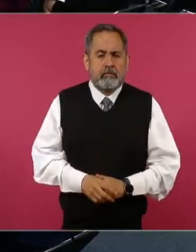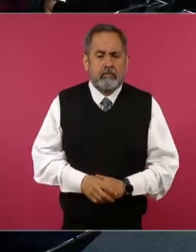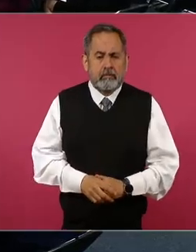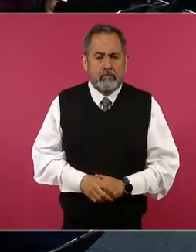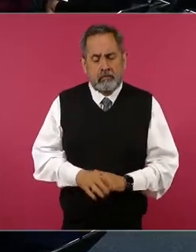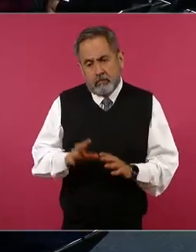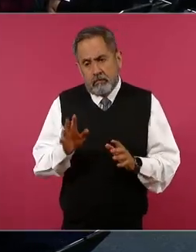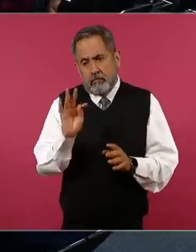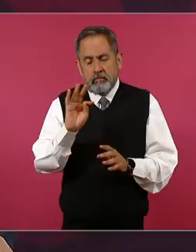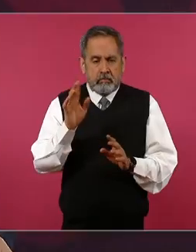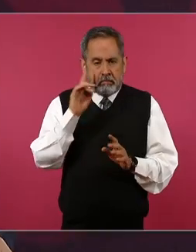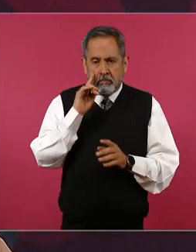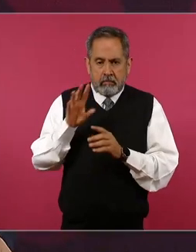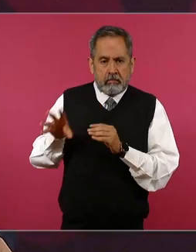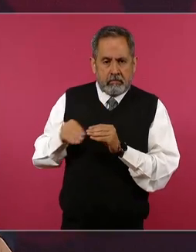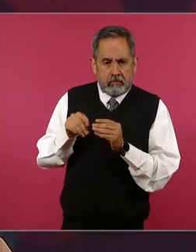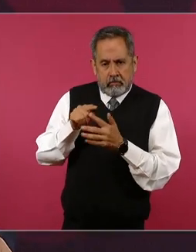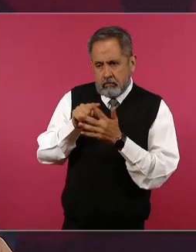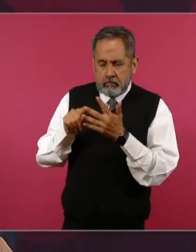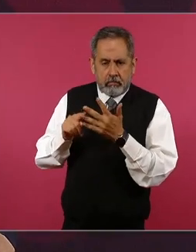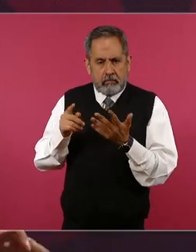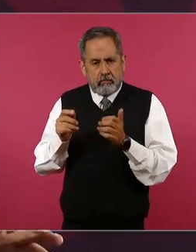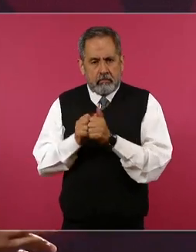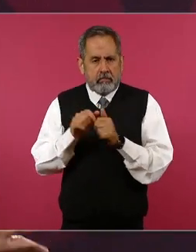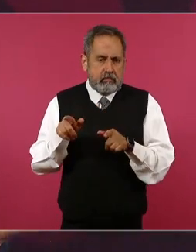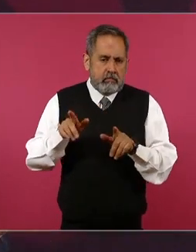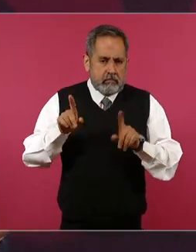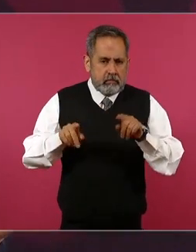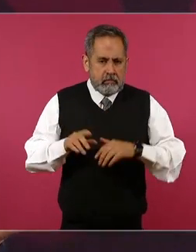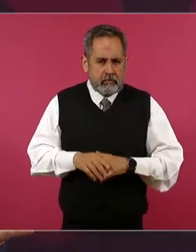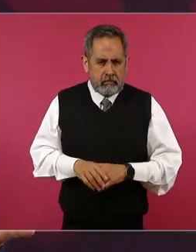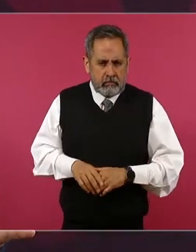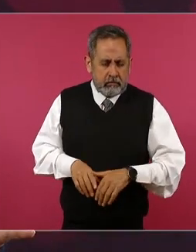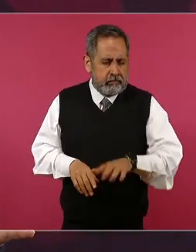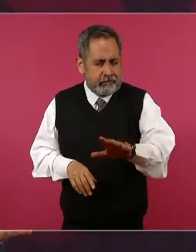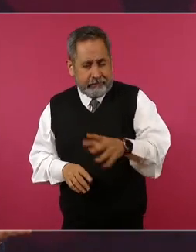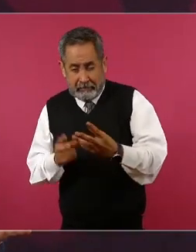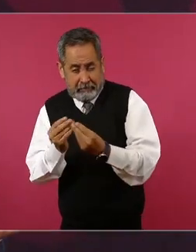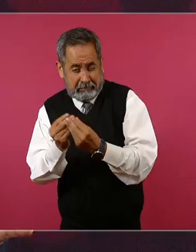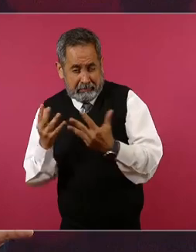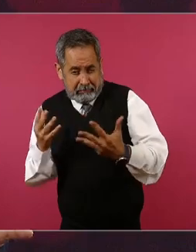salvo que obviamente se pueda estar confirmando con si no son muchos